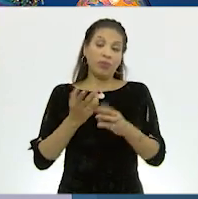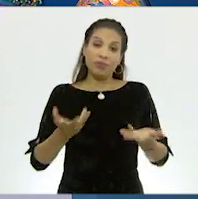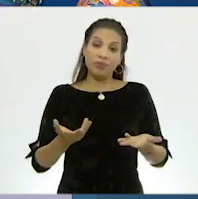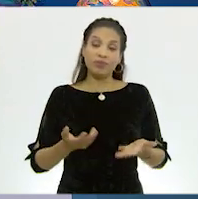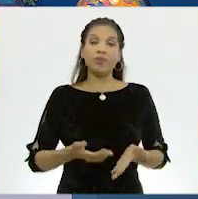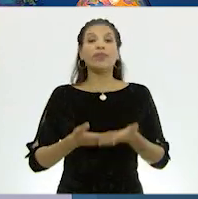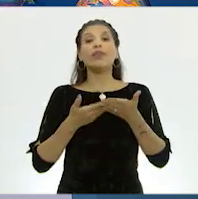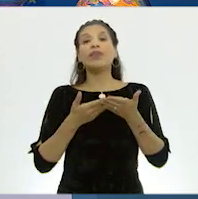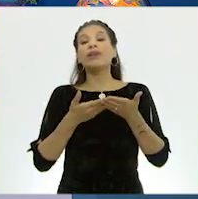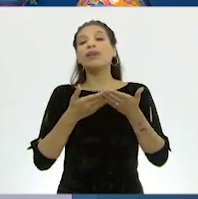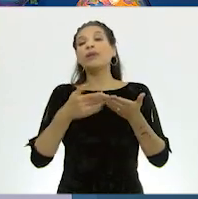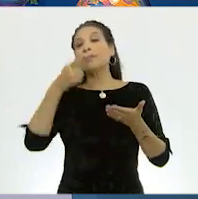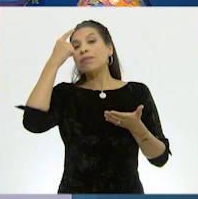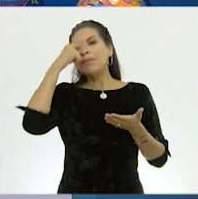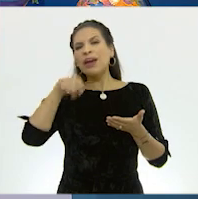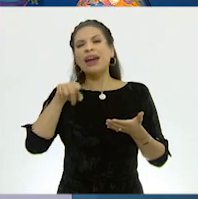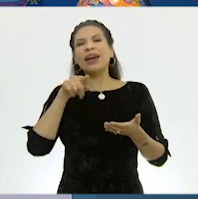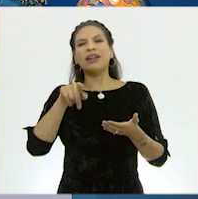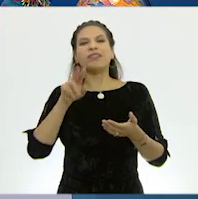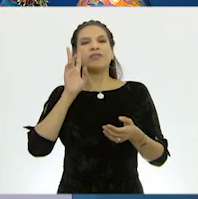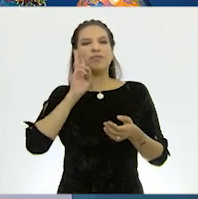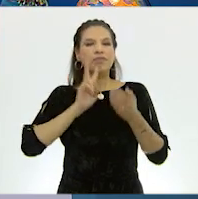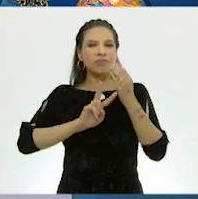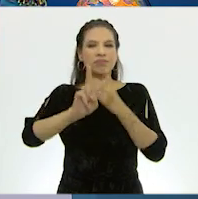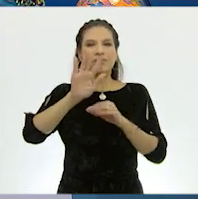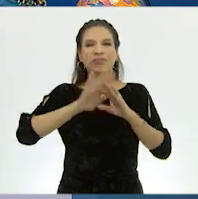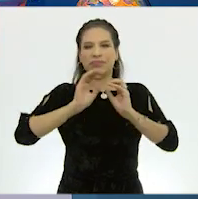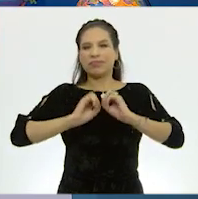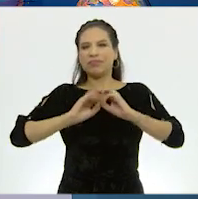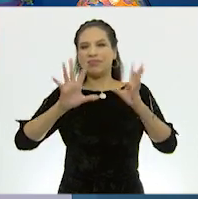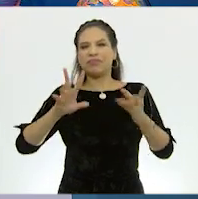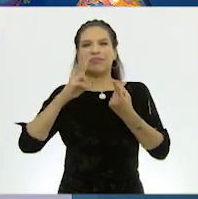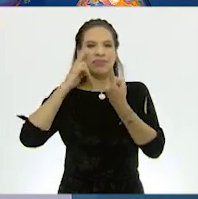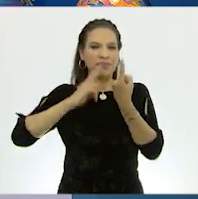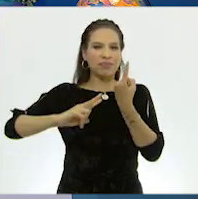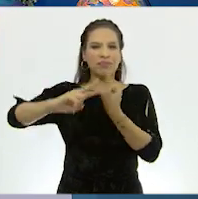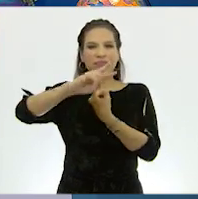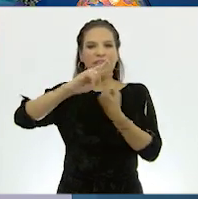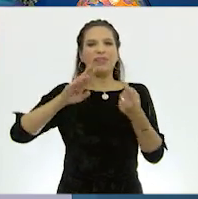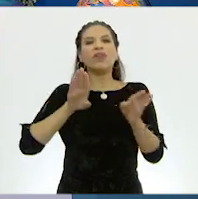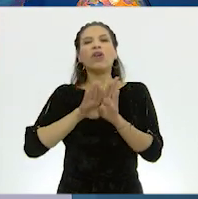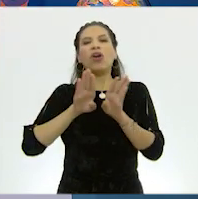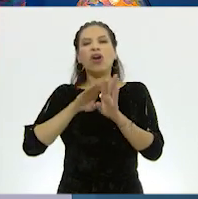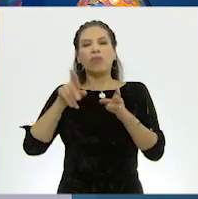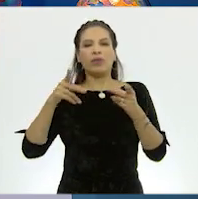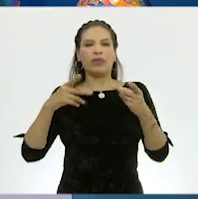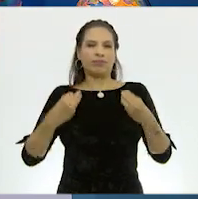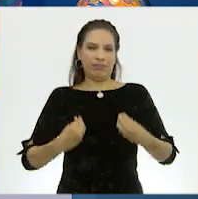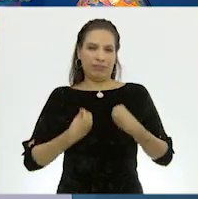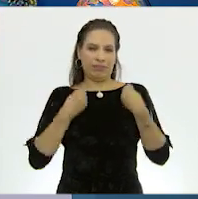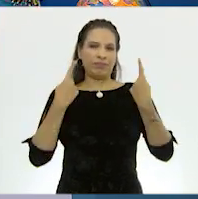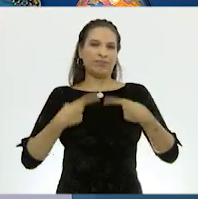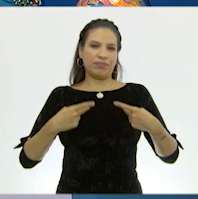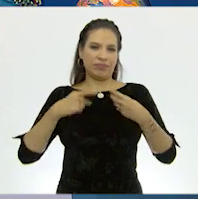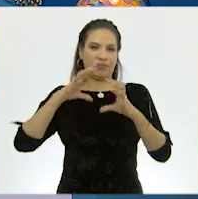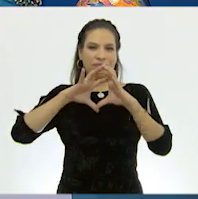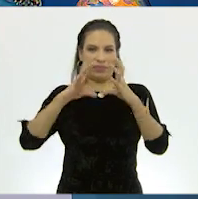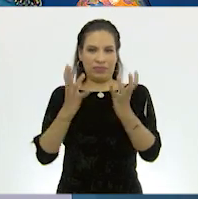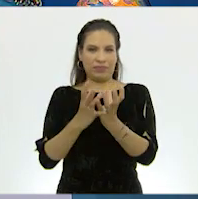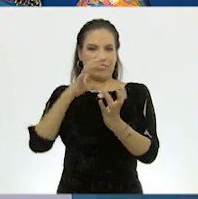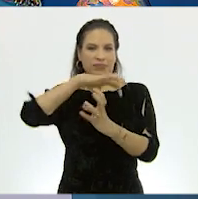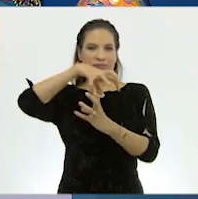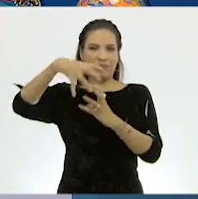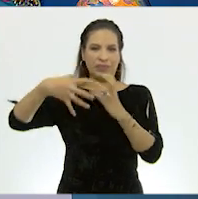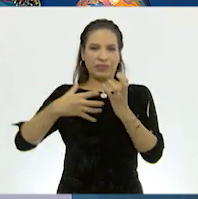Bueno, para tener una perspectiva más completa sobre la forma en que se distribuye la población en el planeta y en los